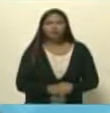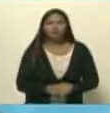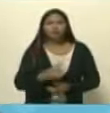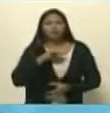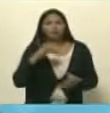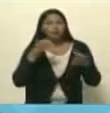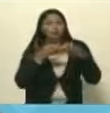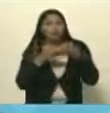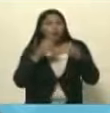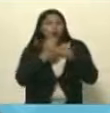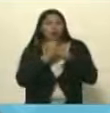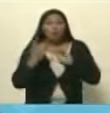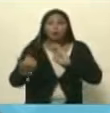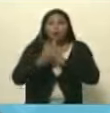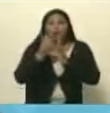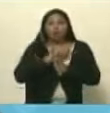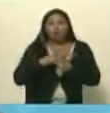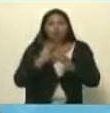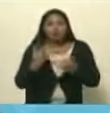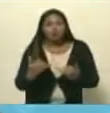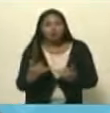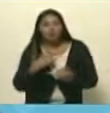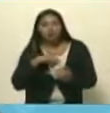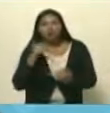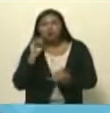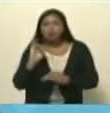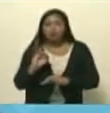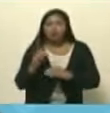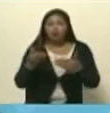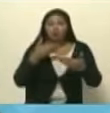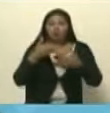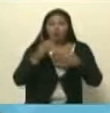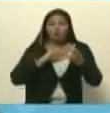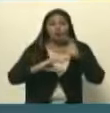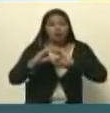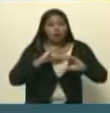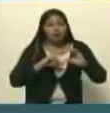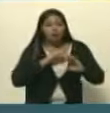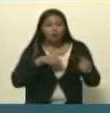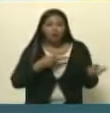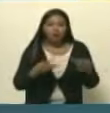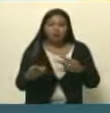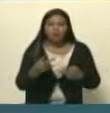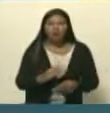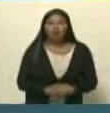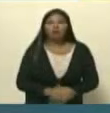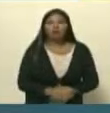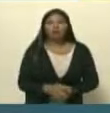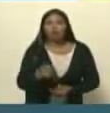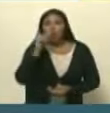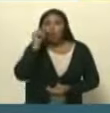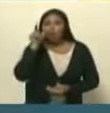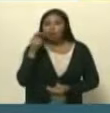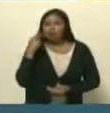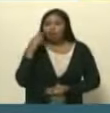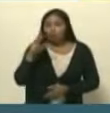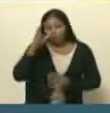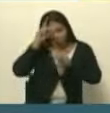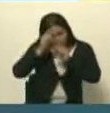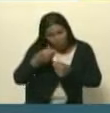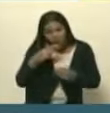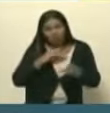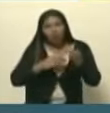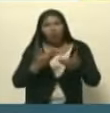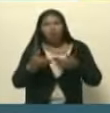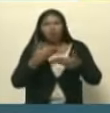gestaron este golpe fue un golpe mediático y de eso quiero conversar con nuestro invitado invitado de lujo con quien tengo el honor de conversar